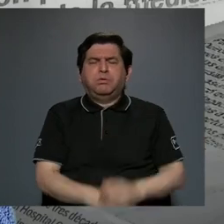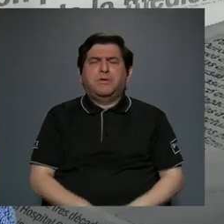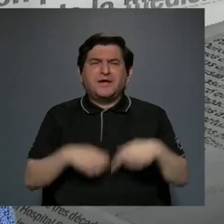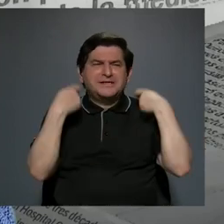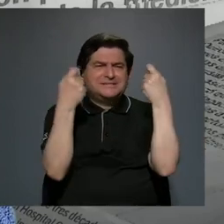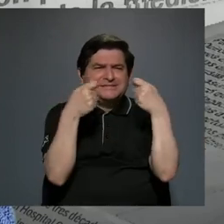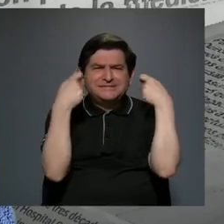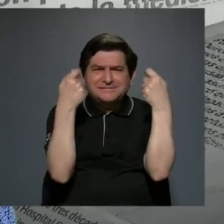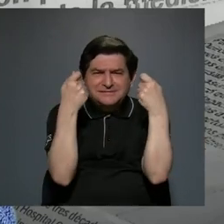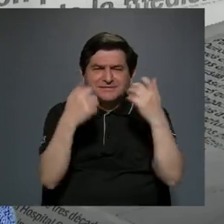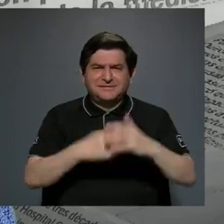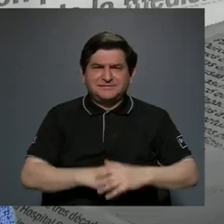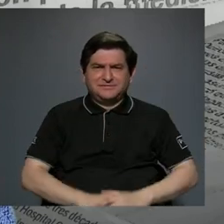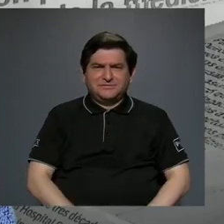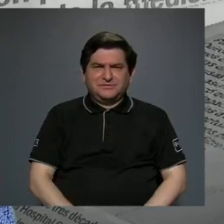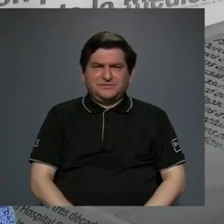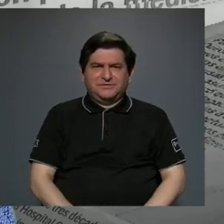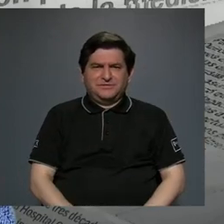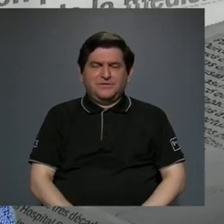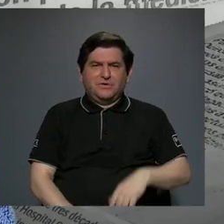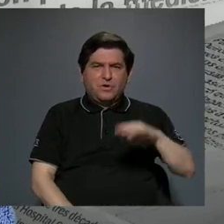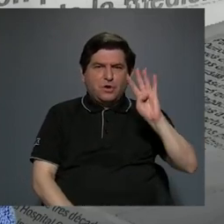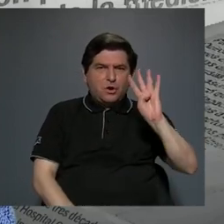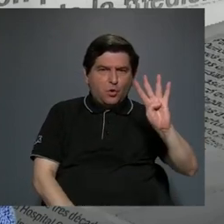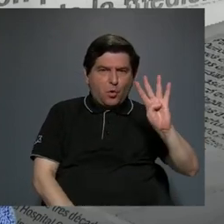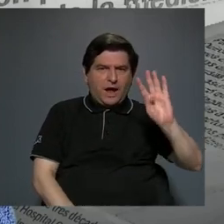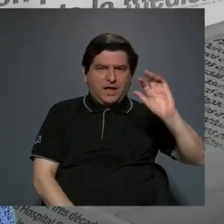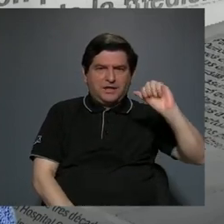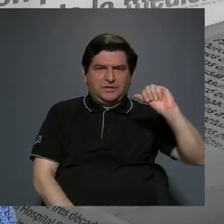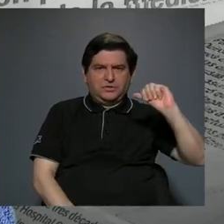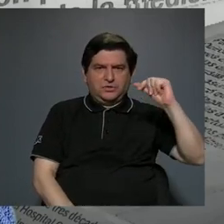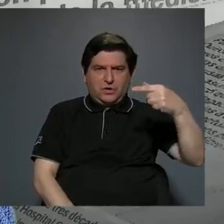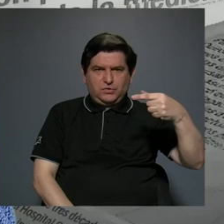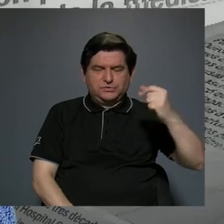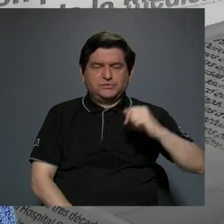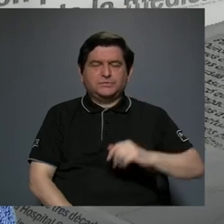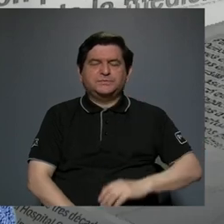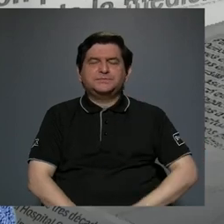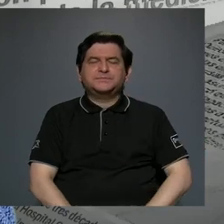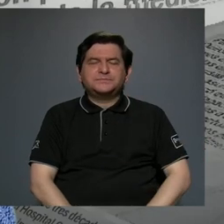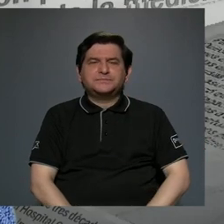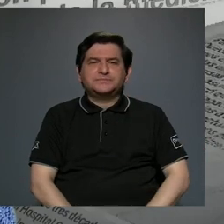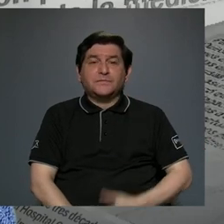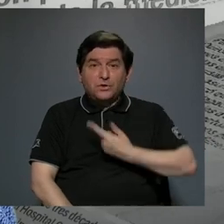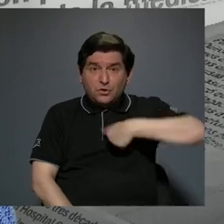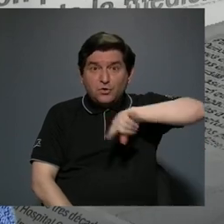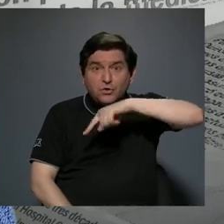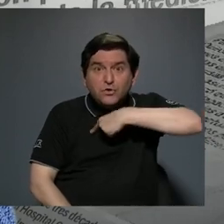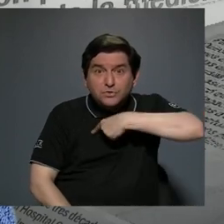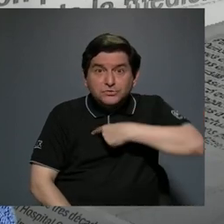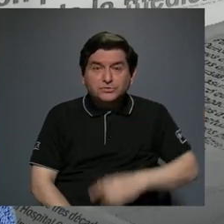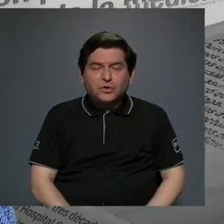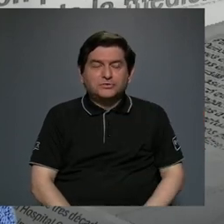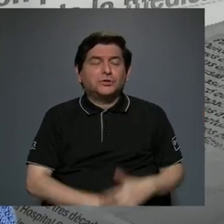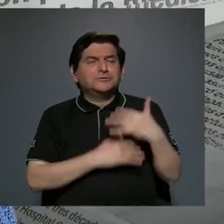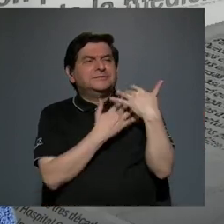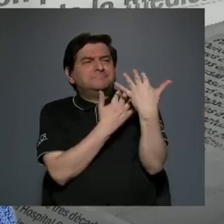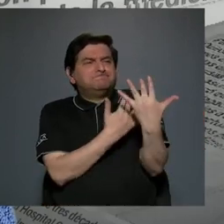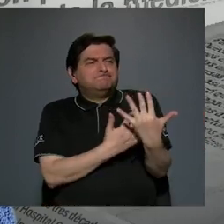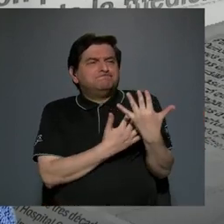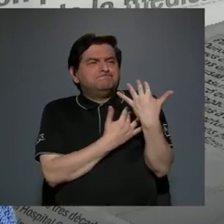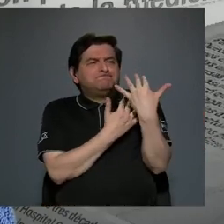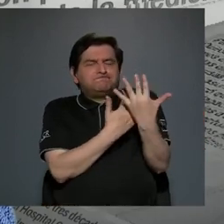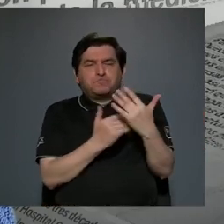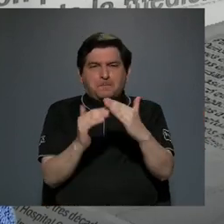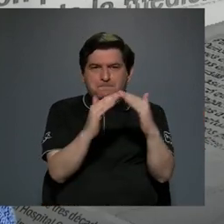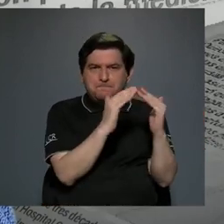con júbilo este 4 de agosto y nosotros estamos muy esperanzados de que